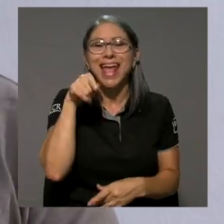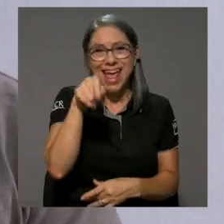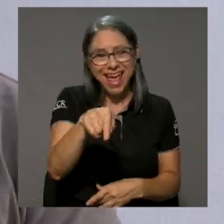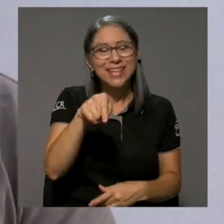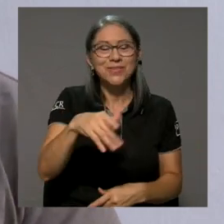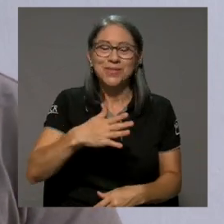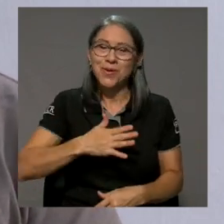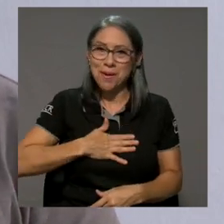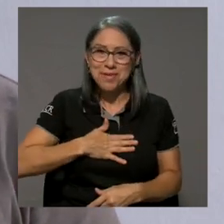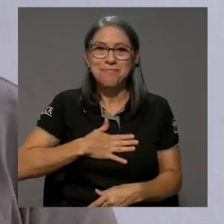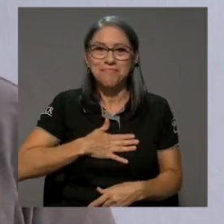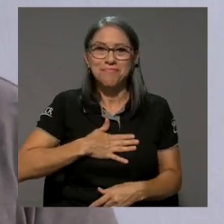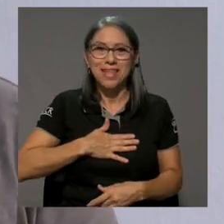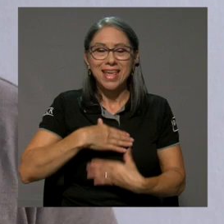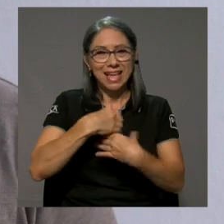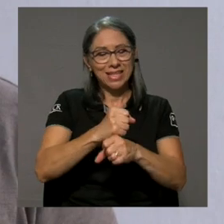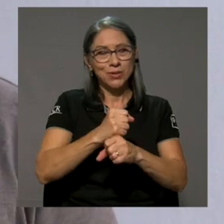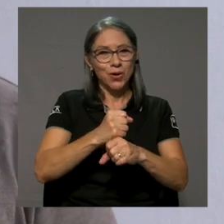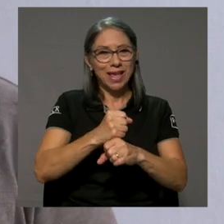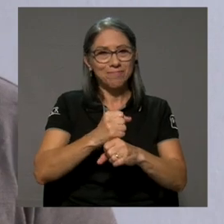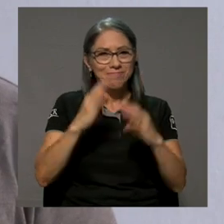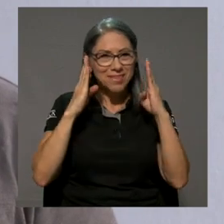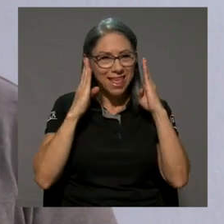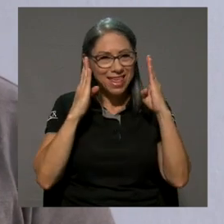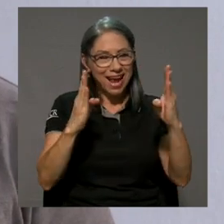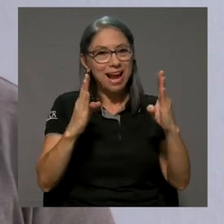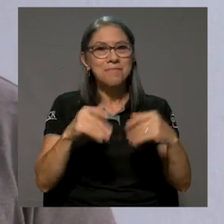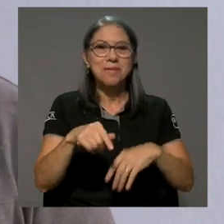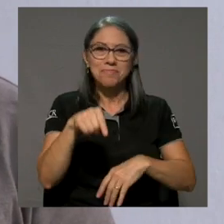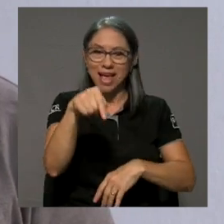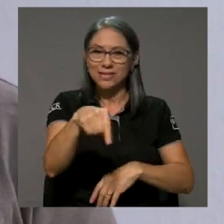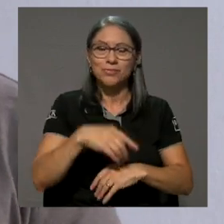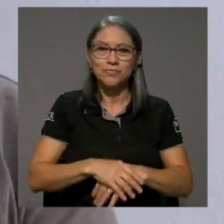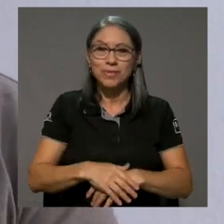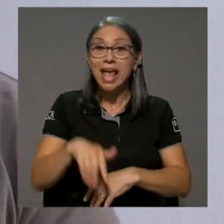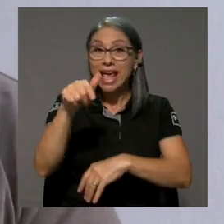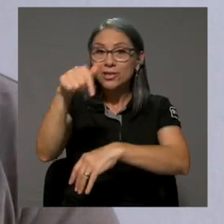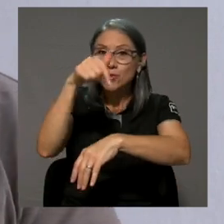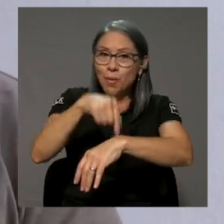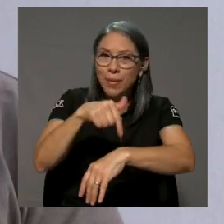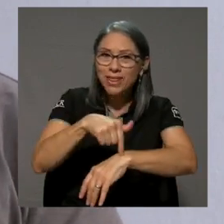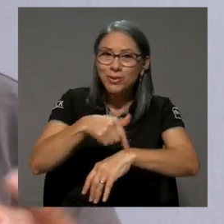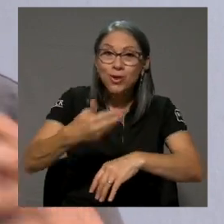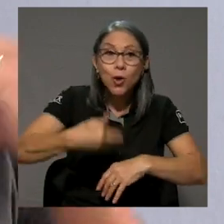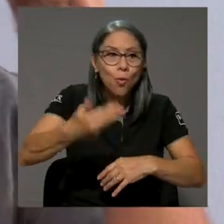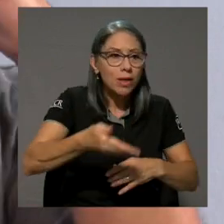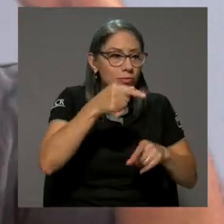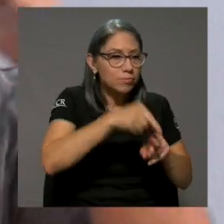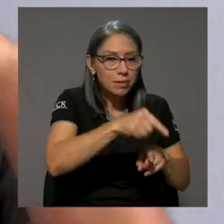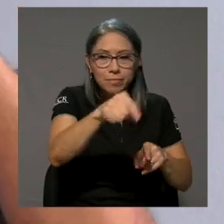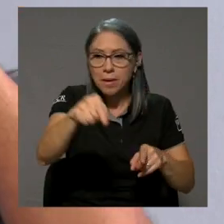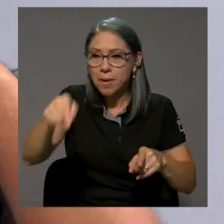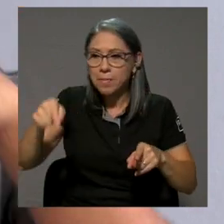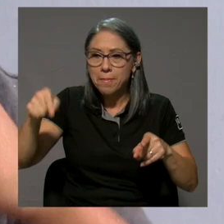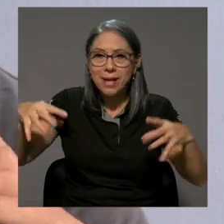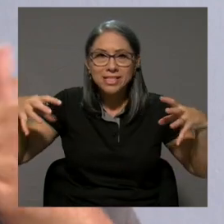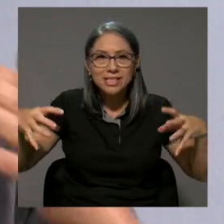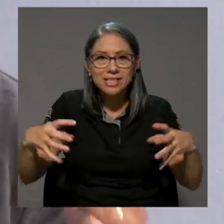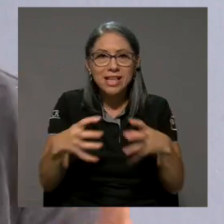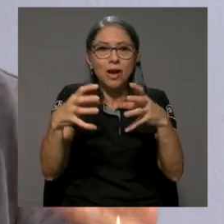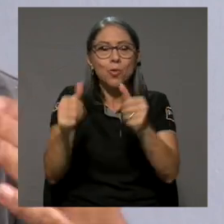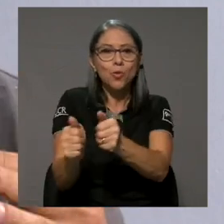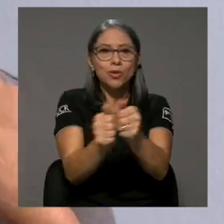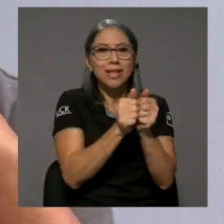eso es lo que a mí me llevó a dedicarme a esos momentos, cuando se juntan las piezas.